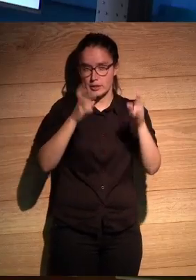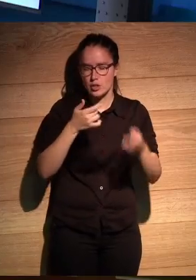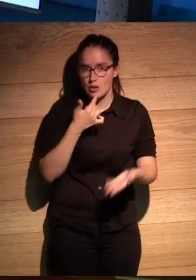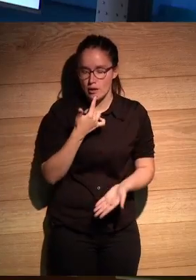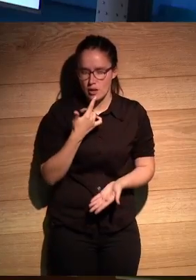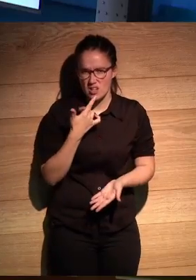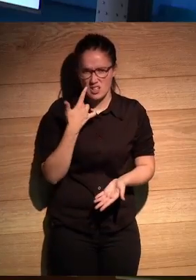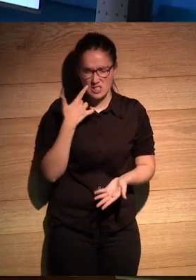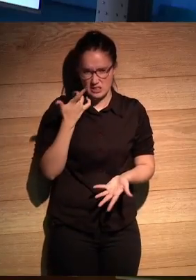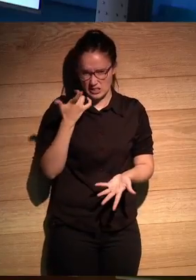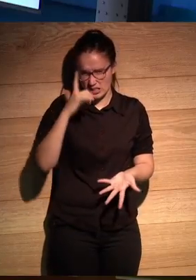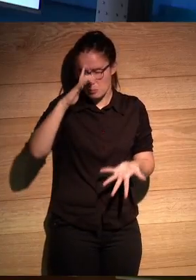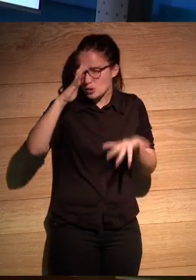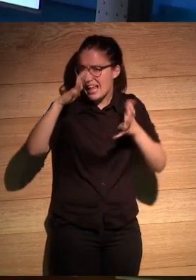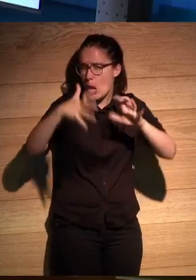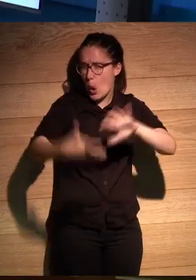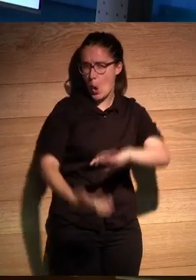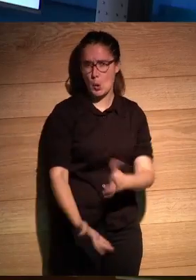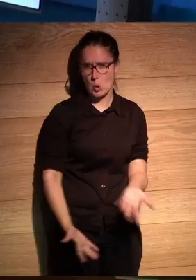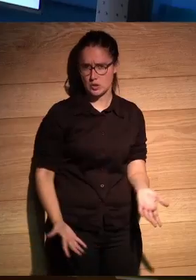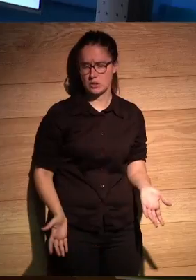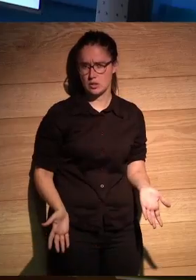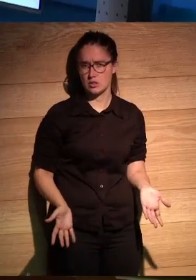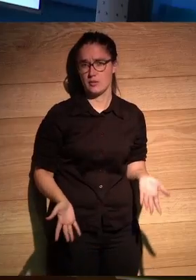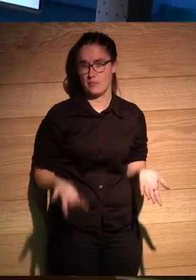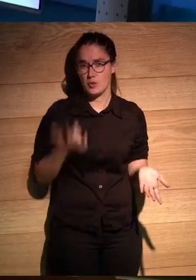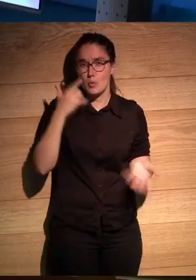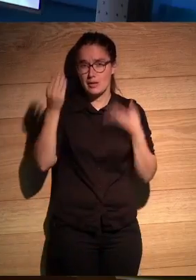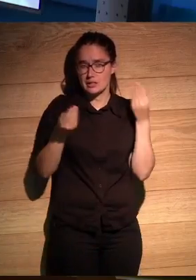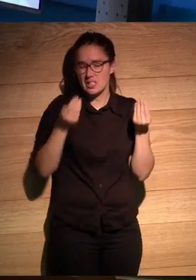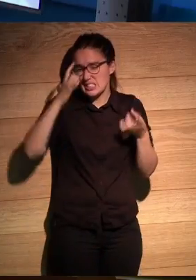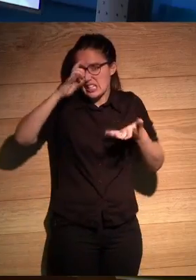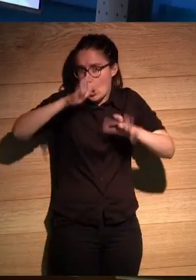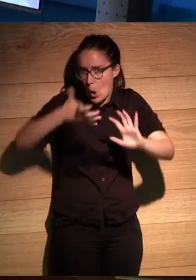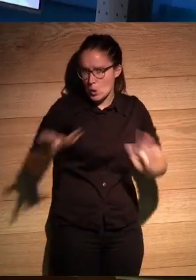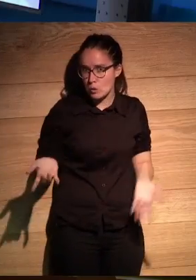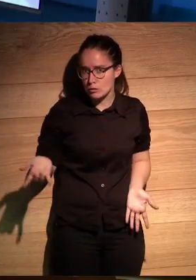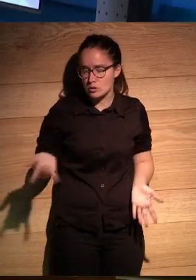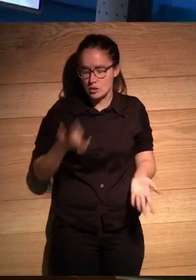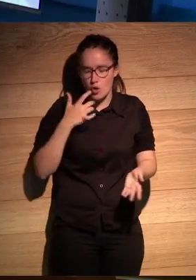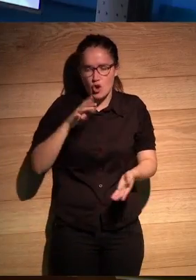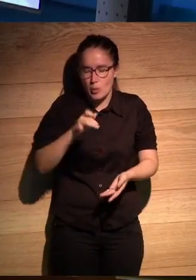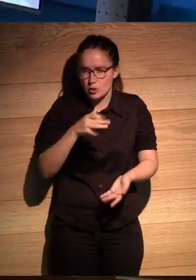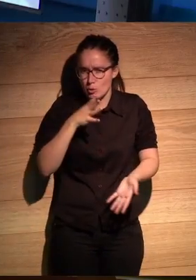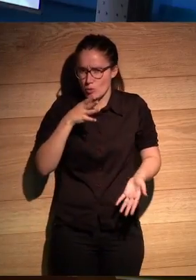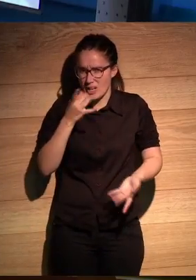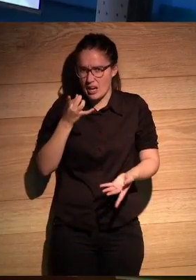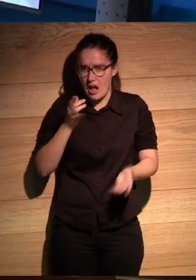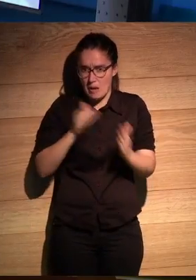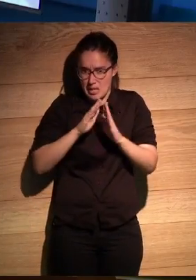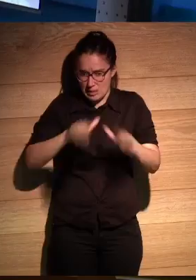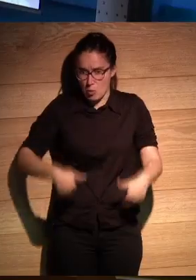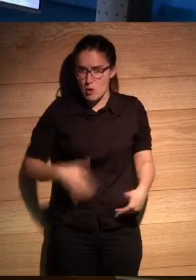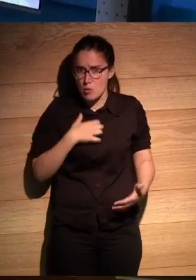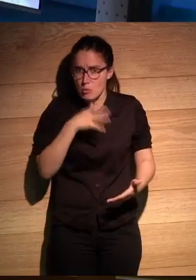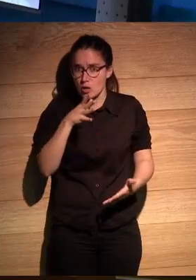y pensé digo este tipo está completamente loco o sea pensé es un psicópata y le digo Roberto pero ¿por qué no voy a volver a